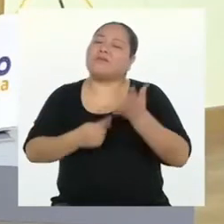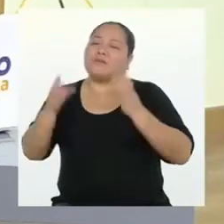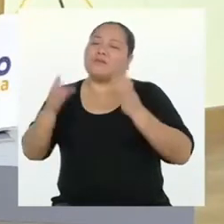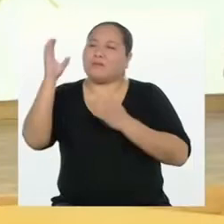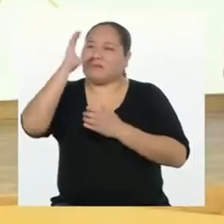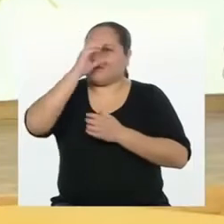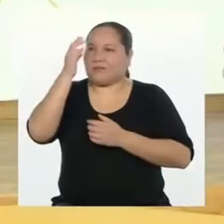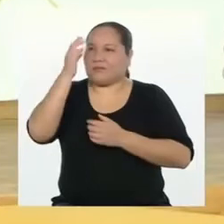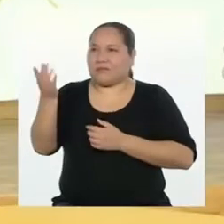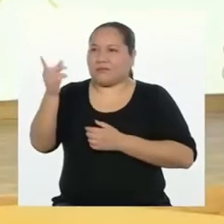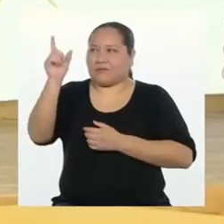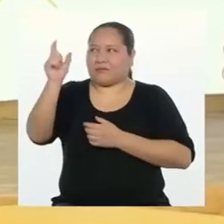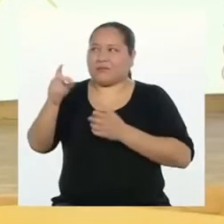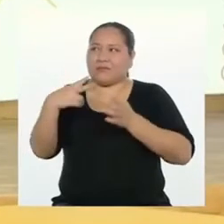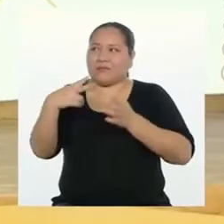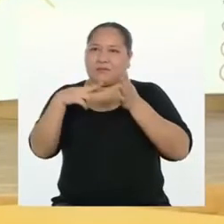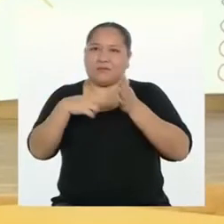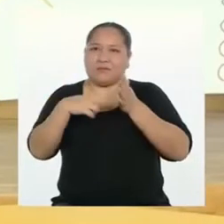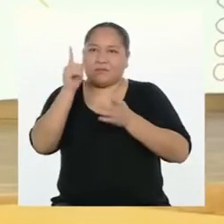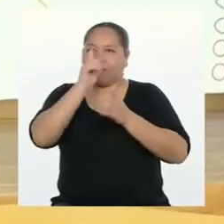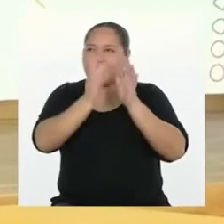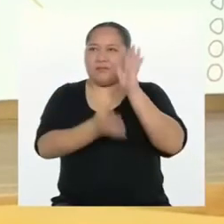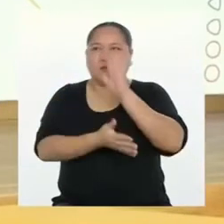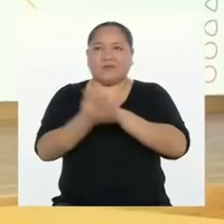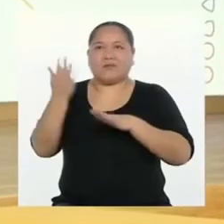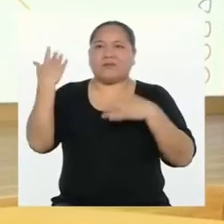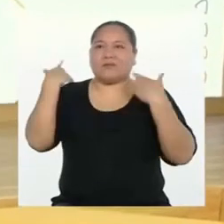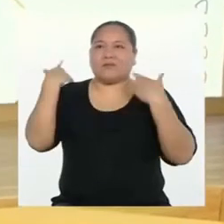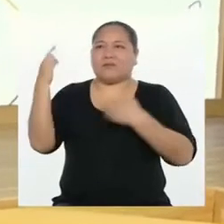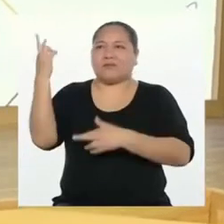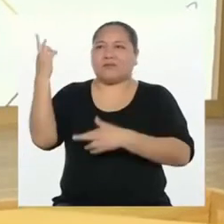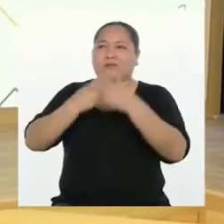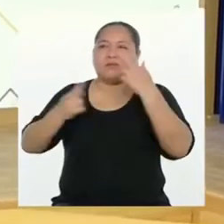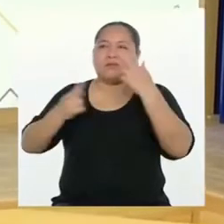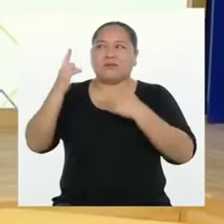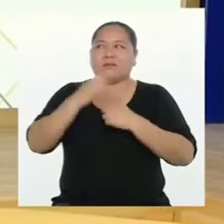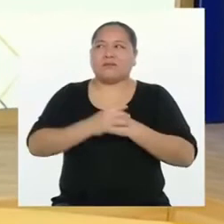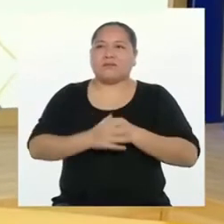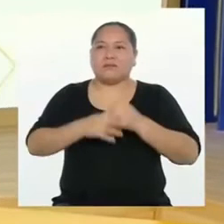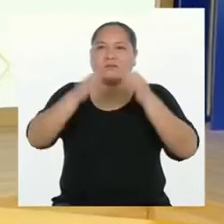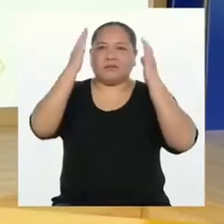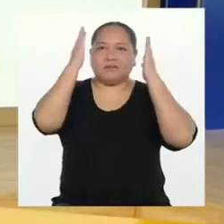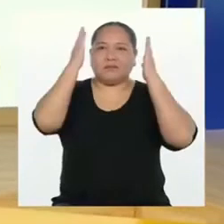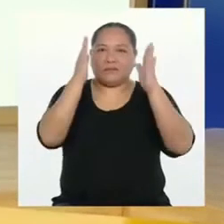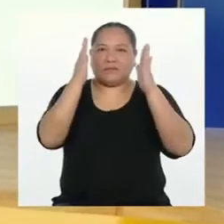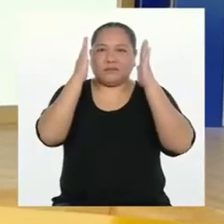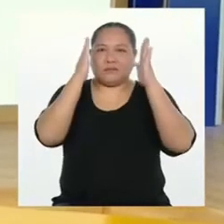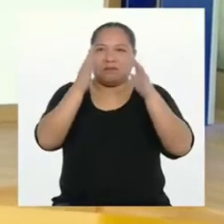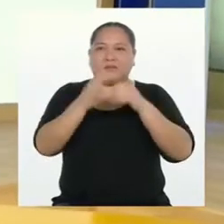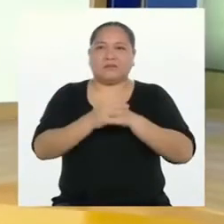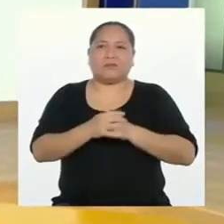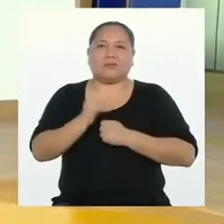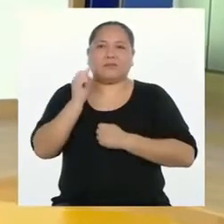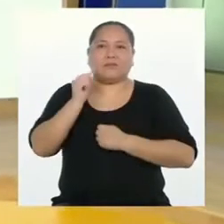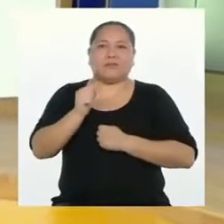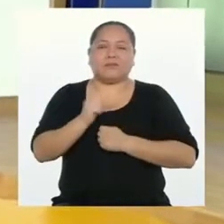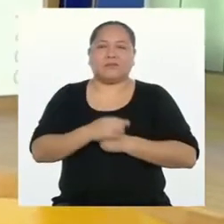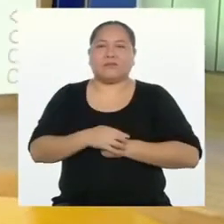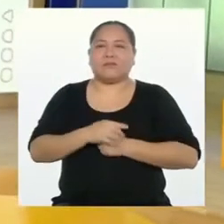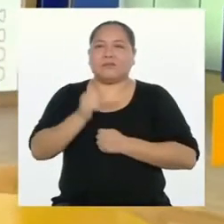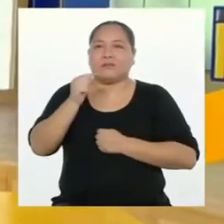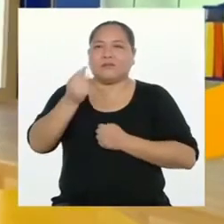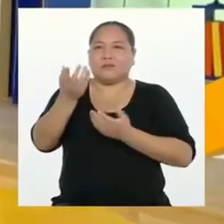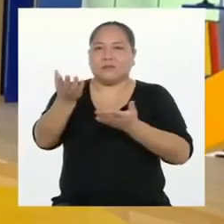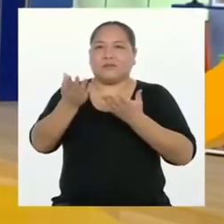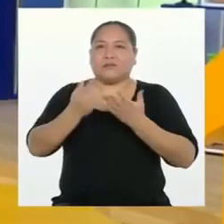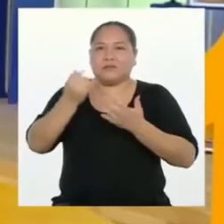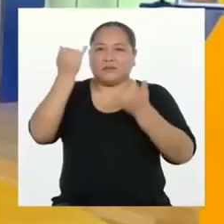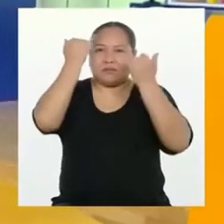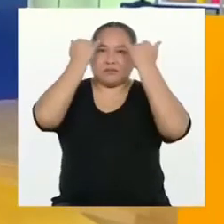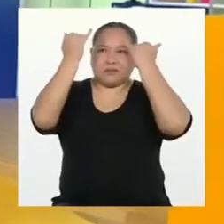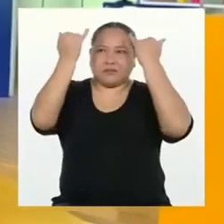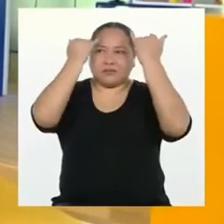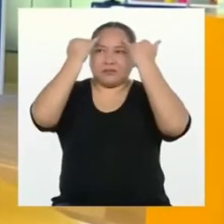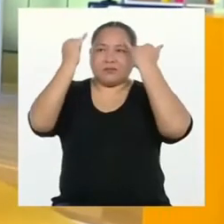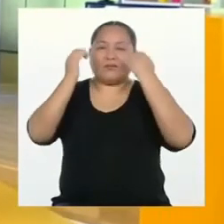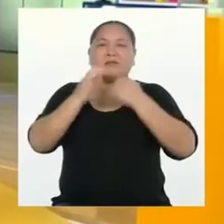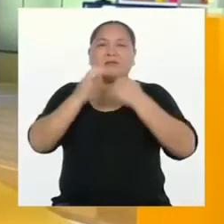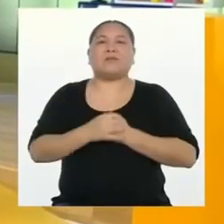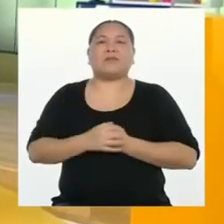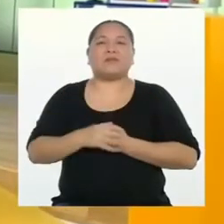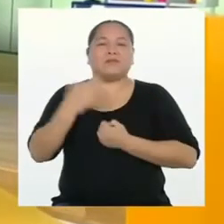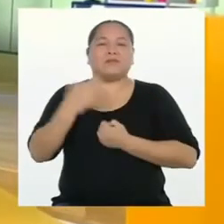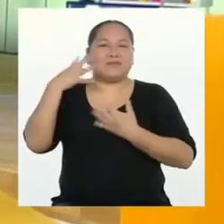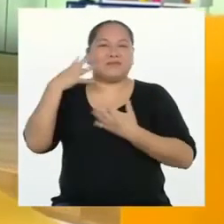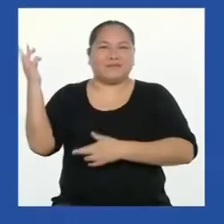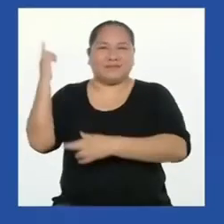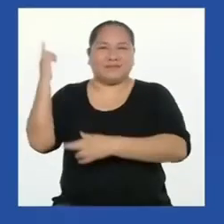lograr. No se vayan porque ya regresamos. Atentos a la publicidad. Nos puede dar ideas muy interesantes.